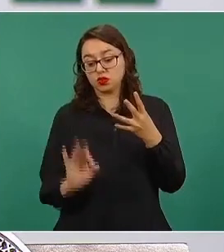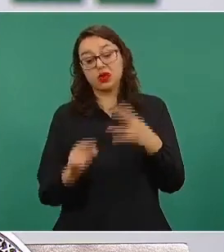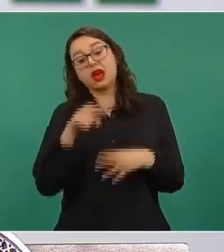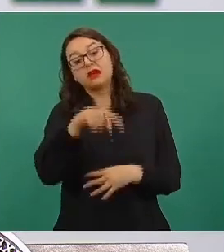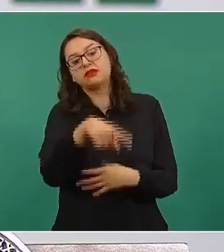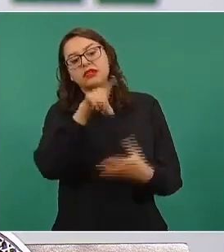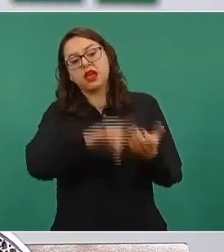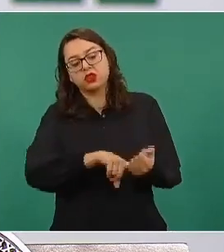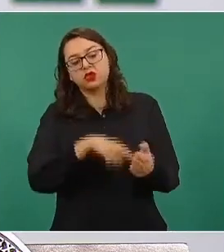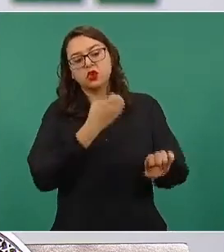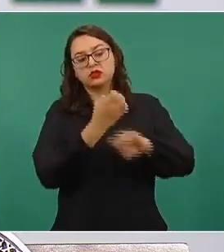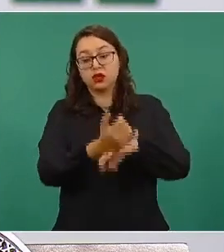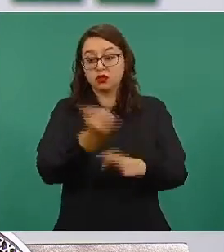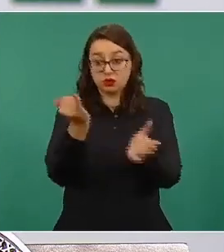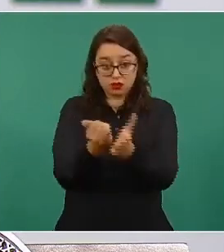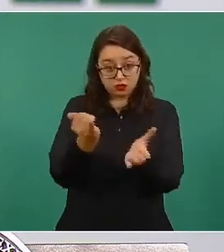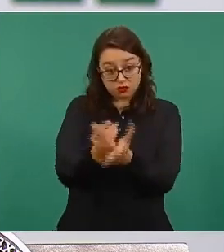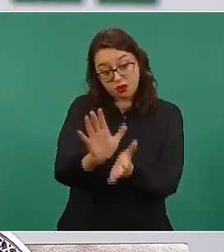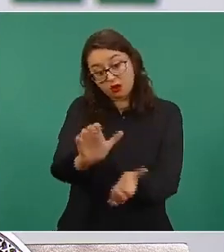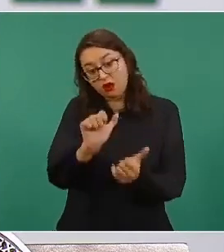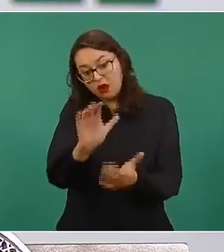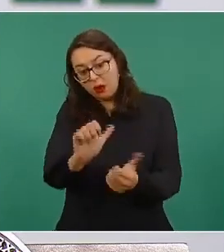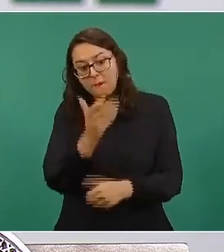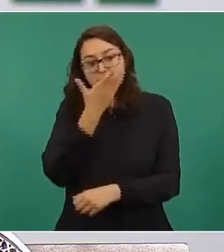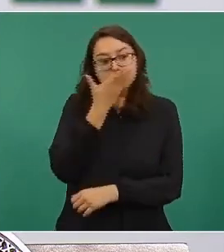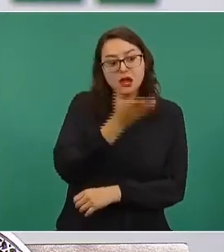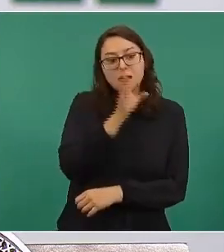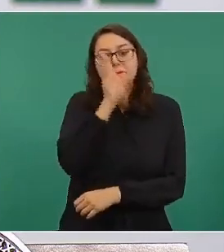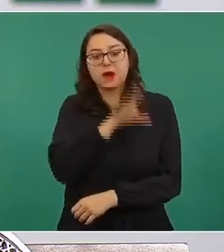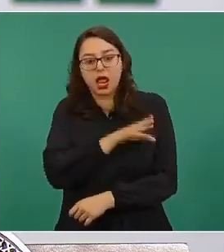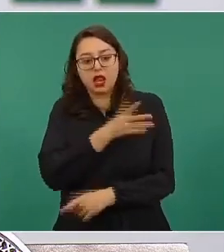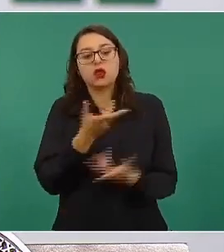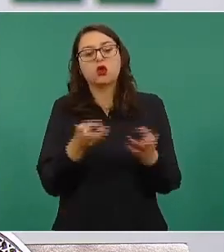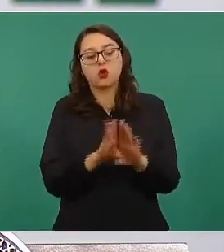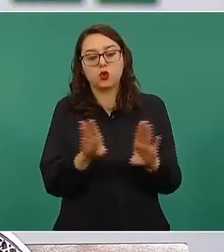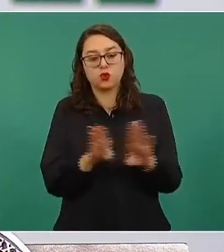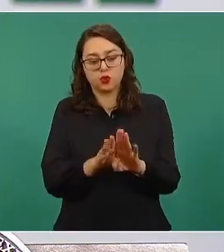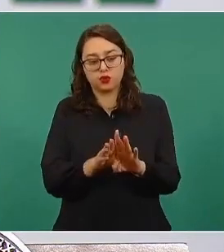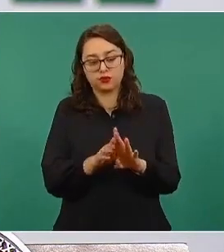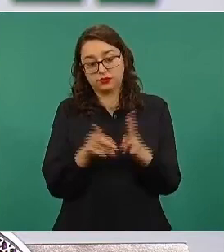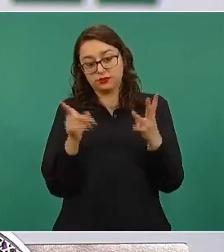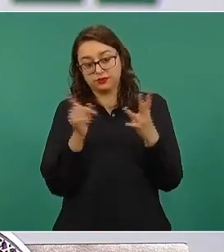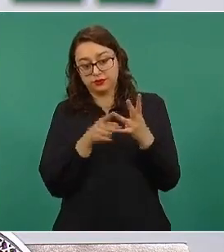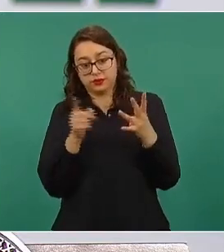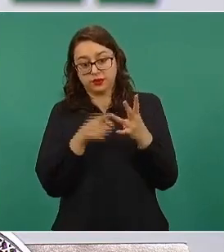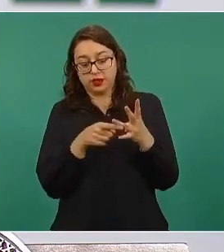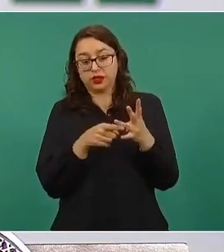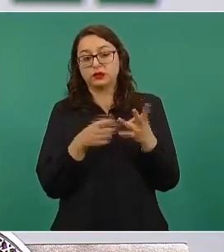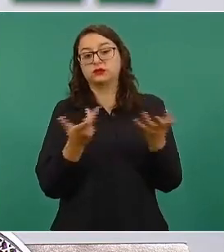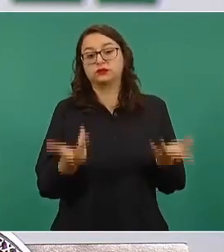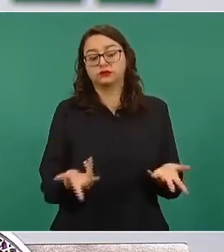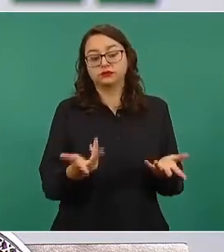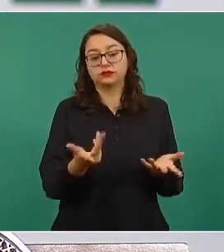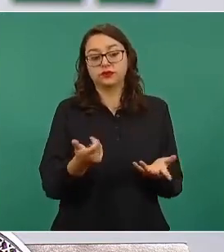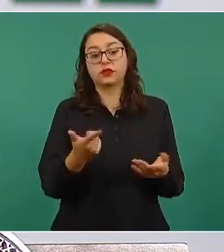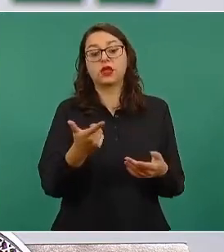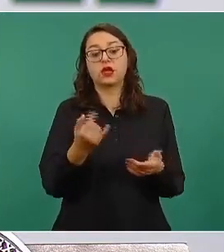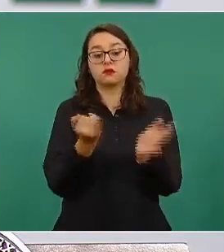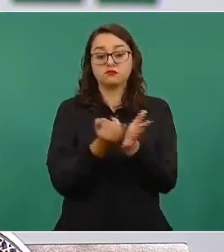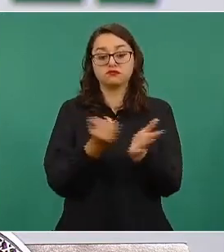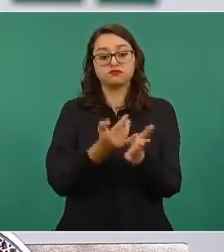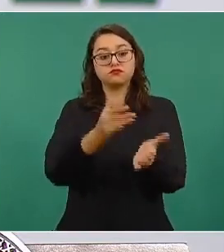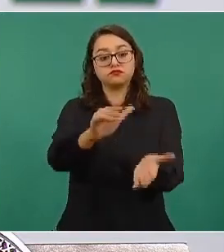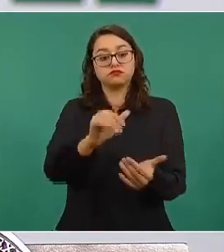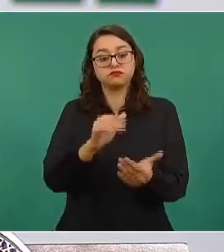recaudatoria de la entidad federativa. El primer factor utiliza la tasa media de crecimiento de la